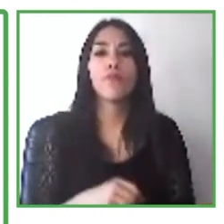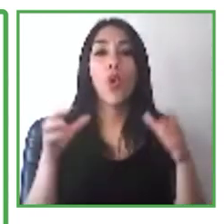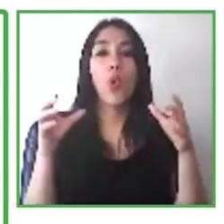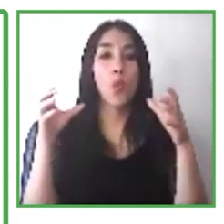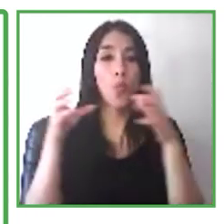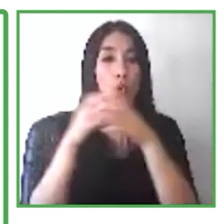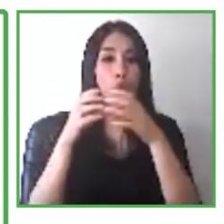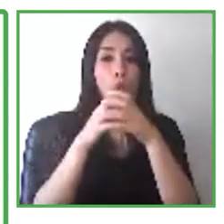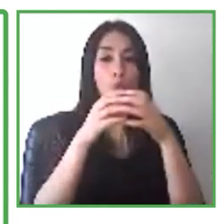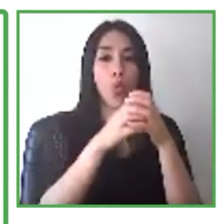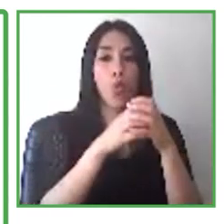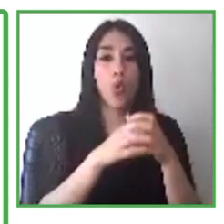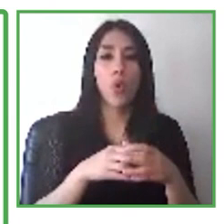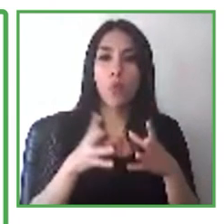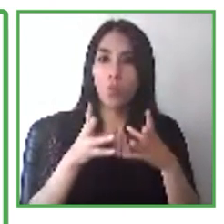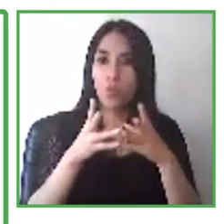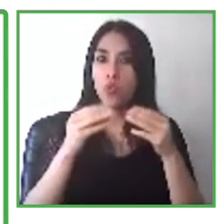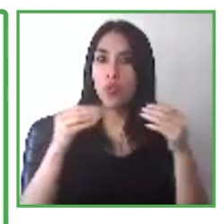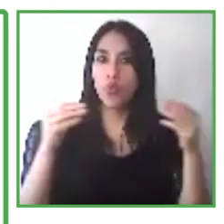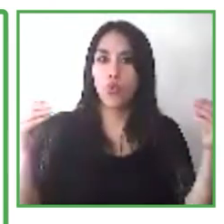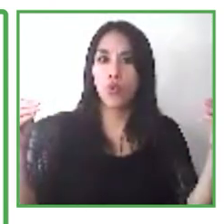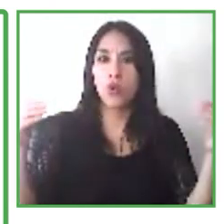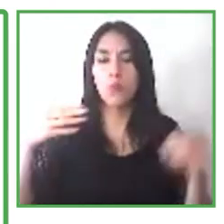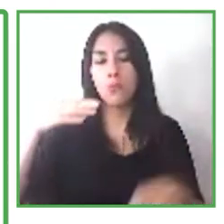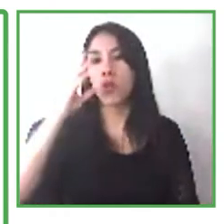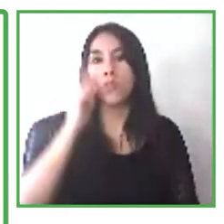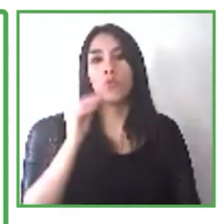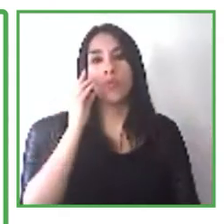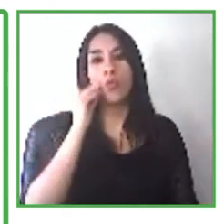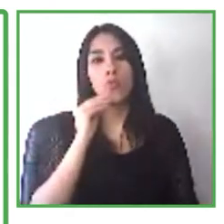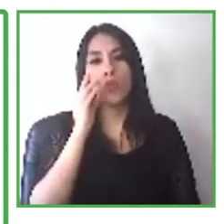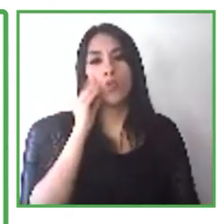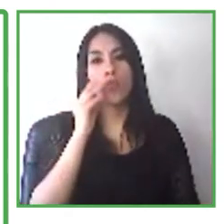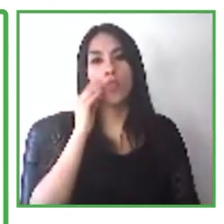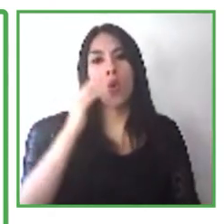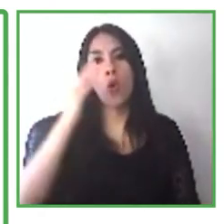experiencia, con 50 y más años de experiencia como CILSA.